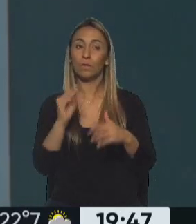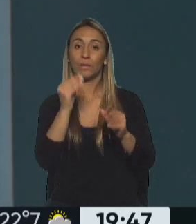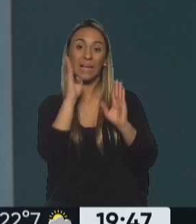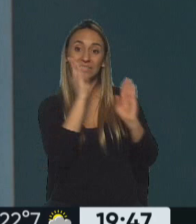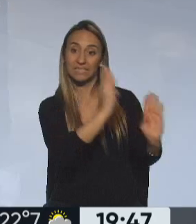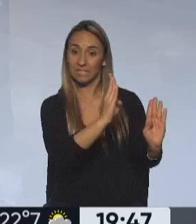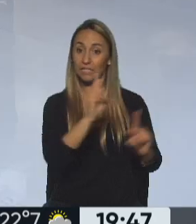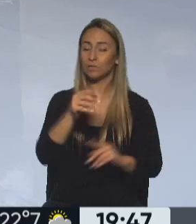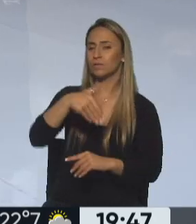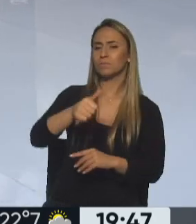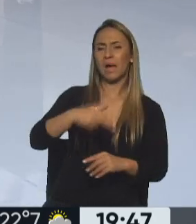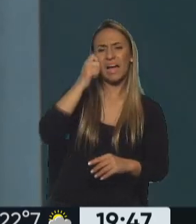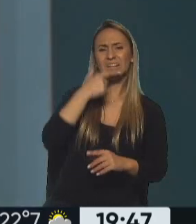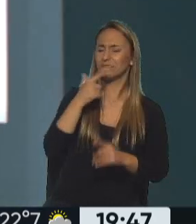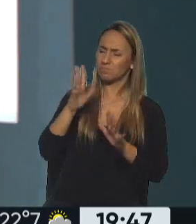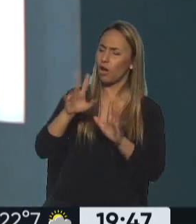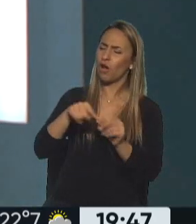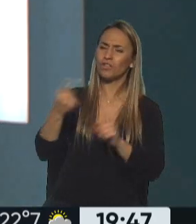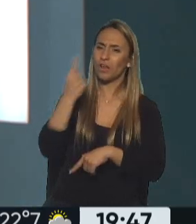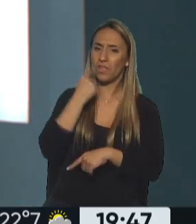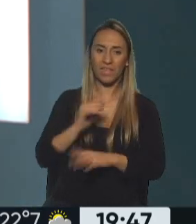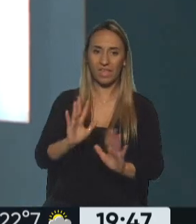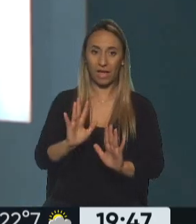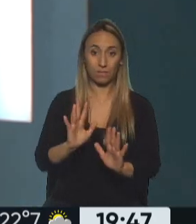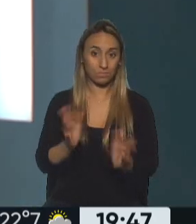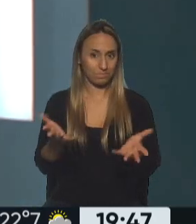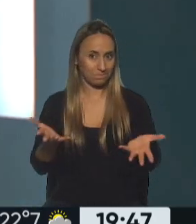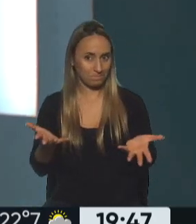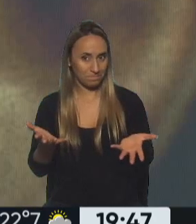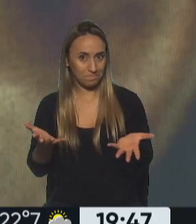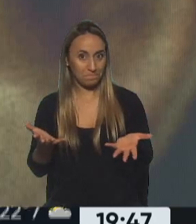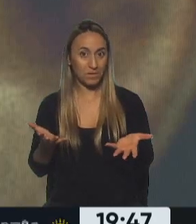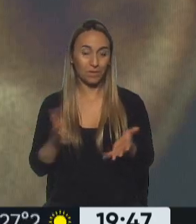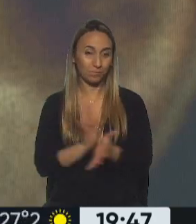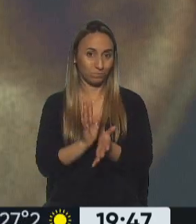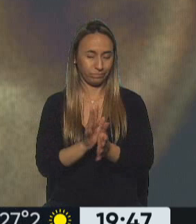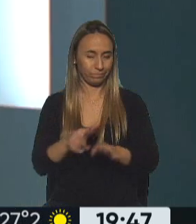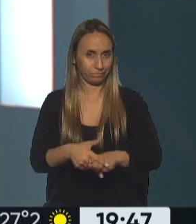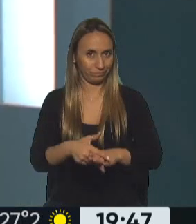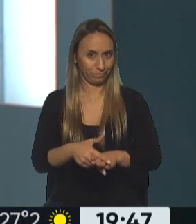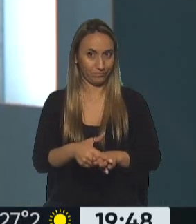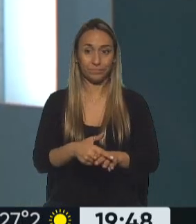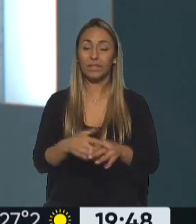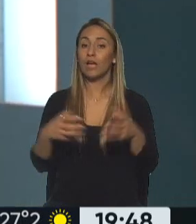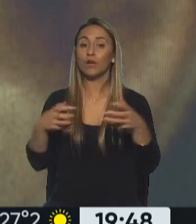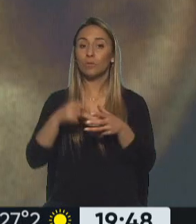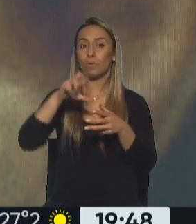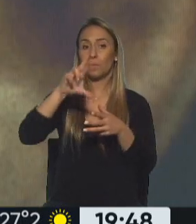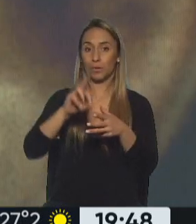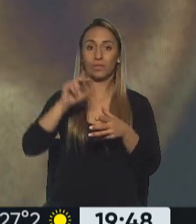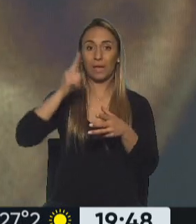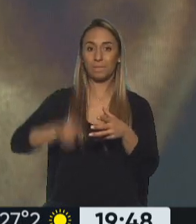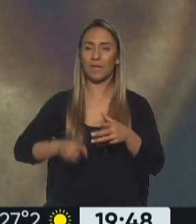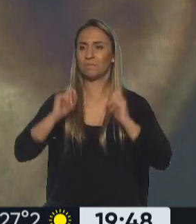le dijo Manes otro día. Pero el hombre subrayó. Varios referentes del PRO, sobre todo, salieron a